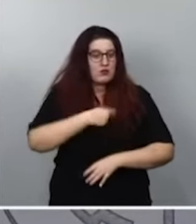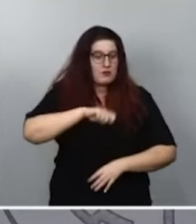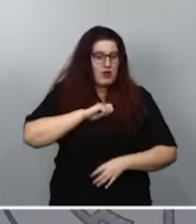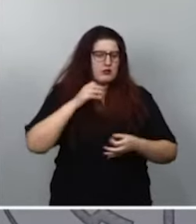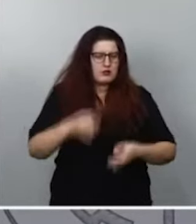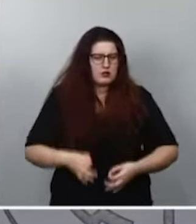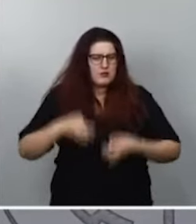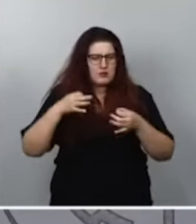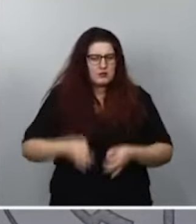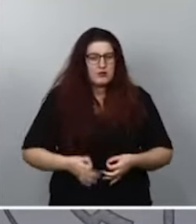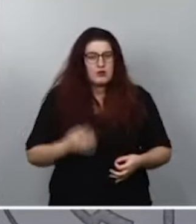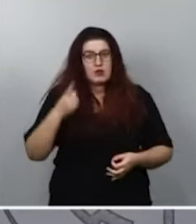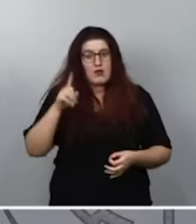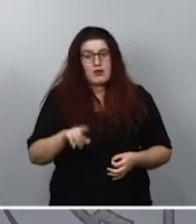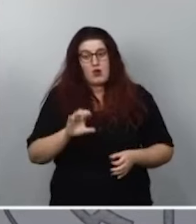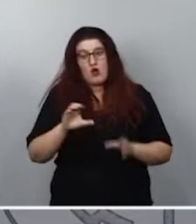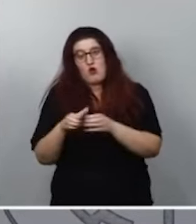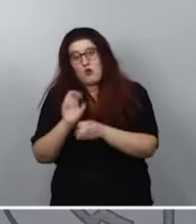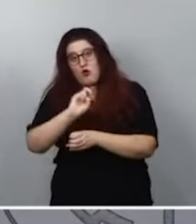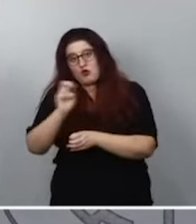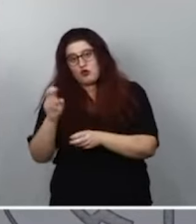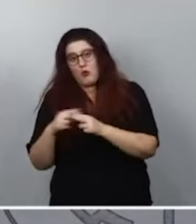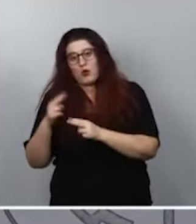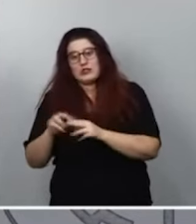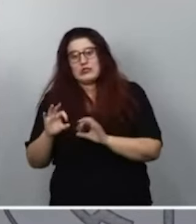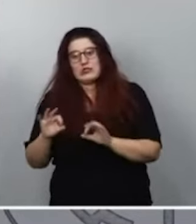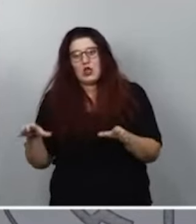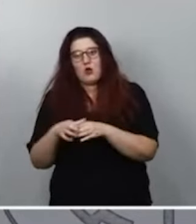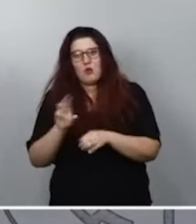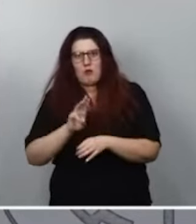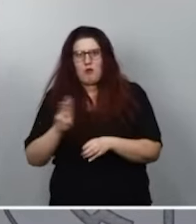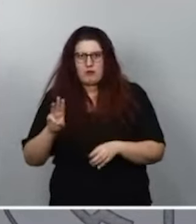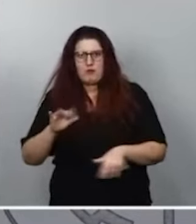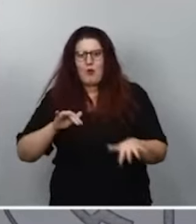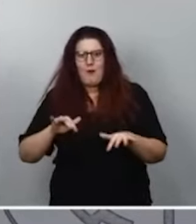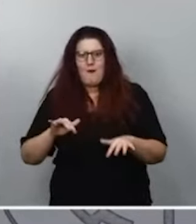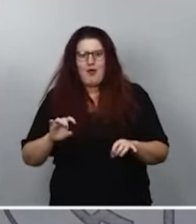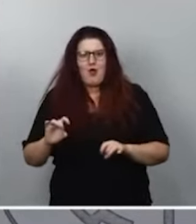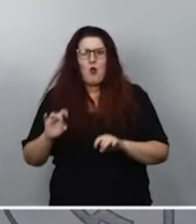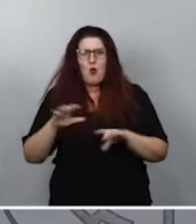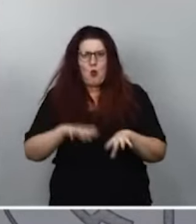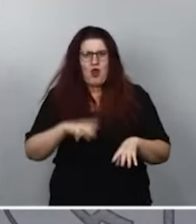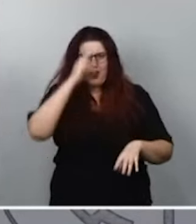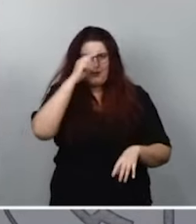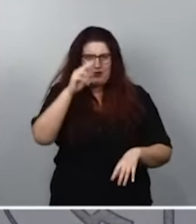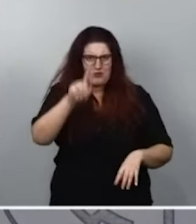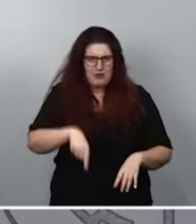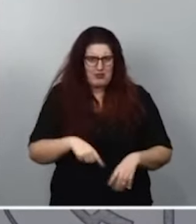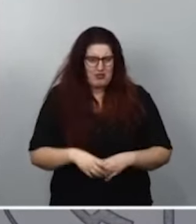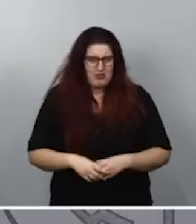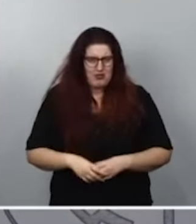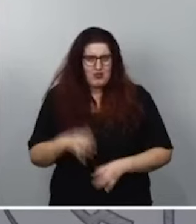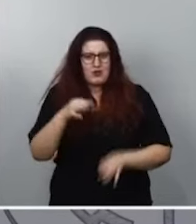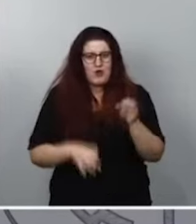Yo creo que también es deseable que otros partidos políticos, especialmente el Partido Popular, también trasladar al mismo respeto al